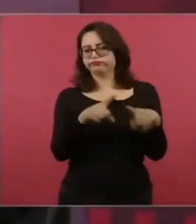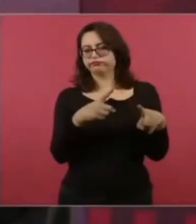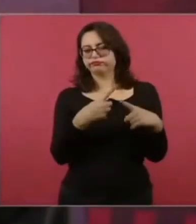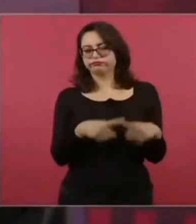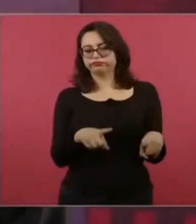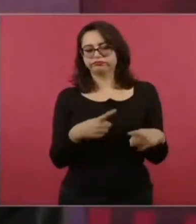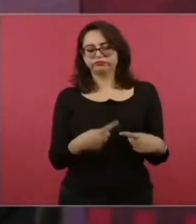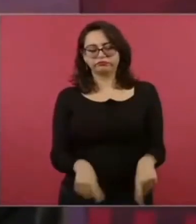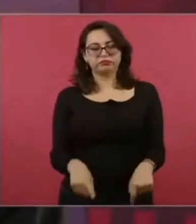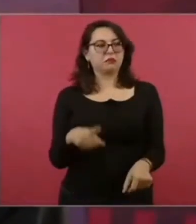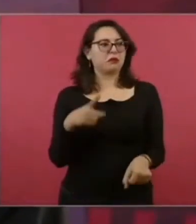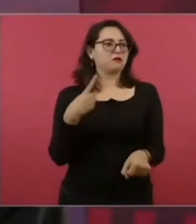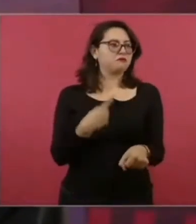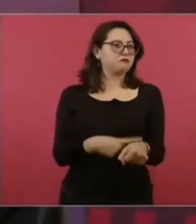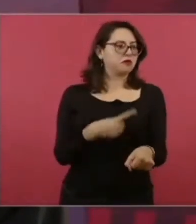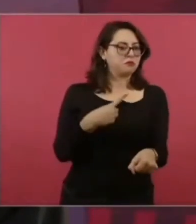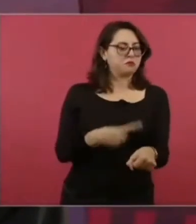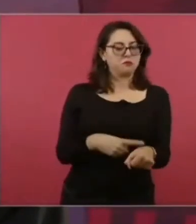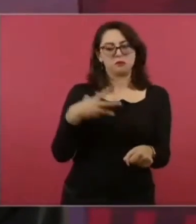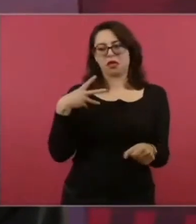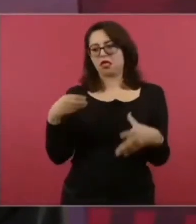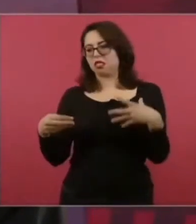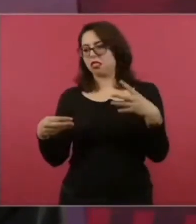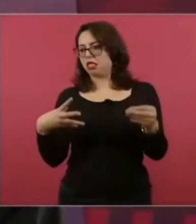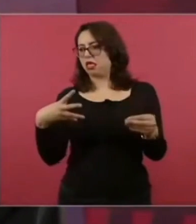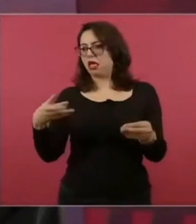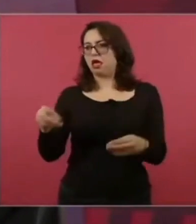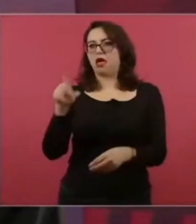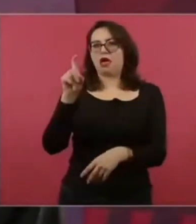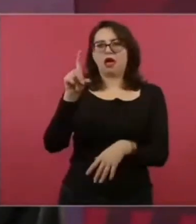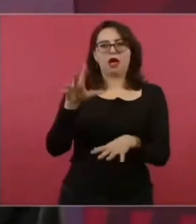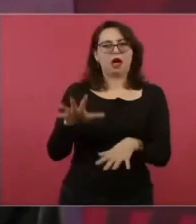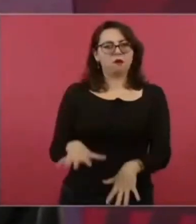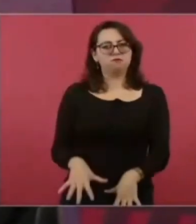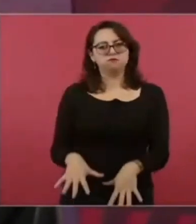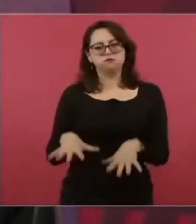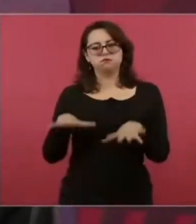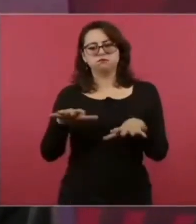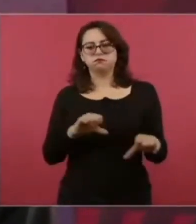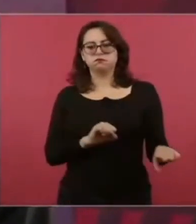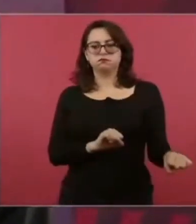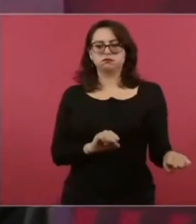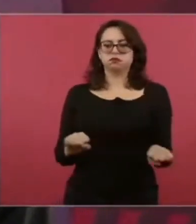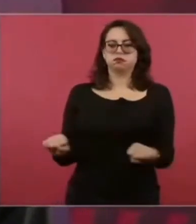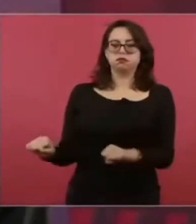Pandemias, inundaciones, terremotos,